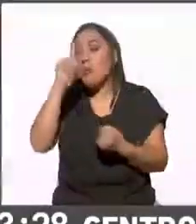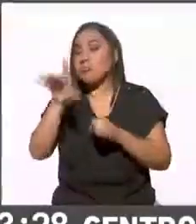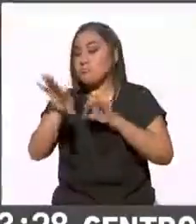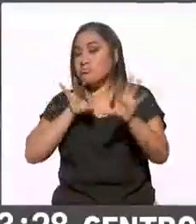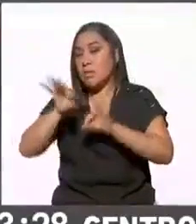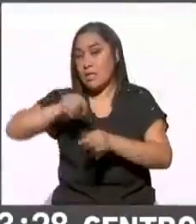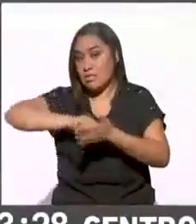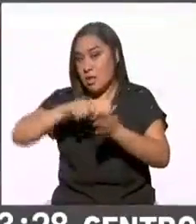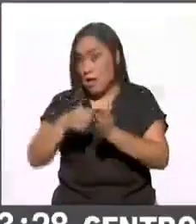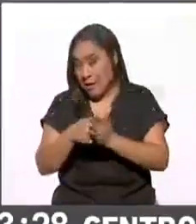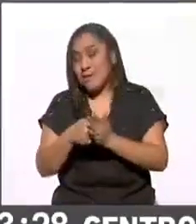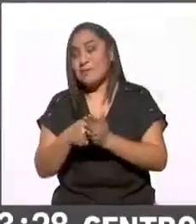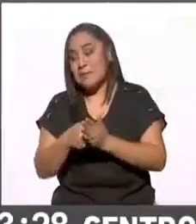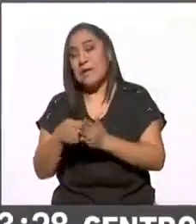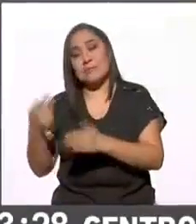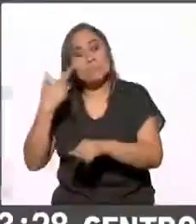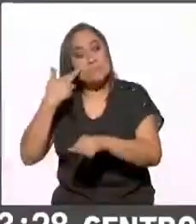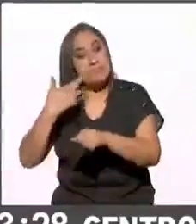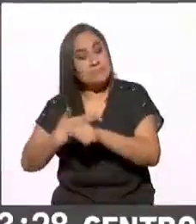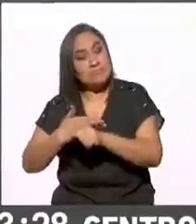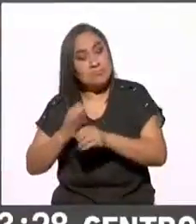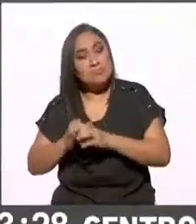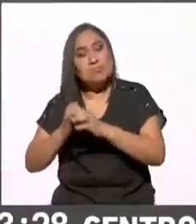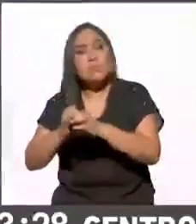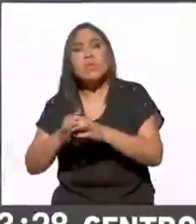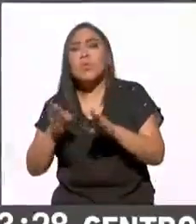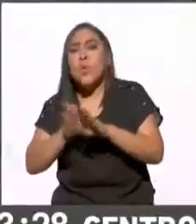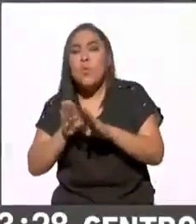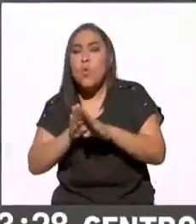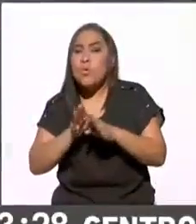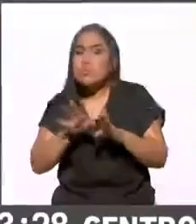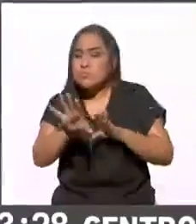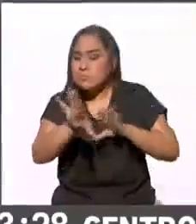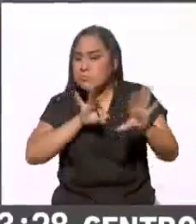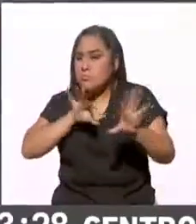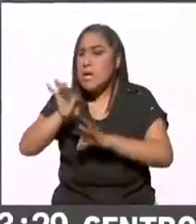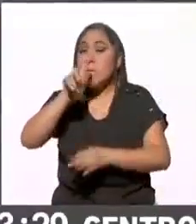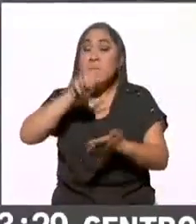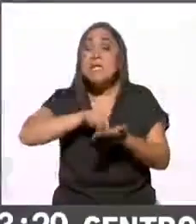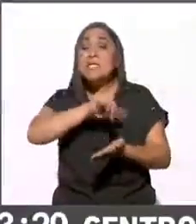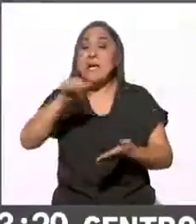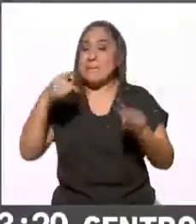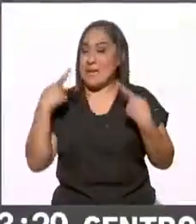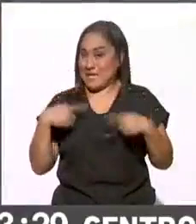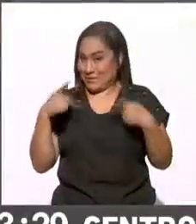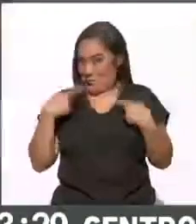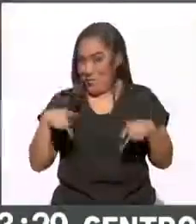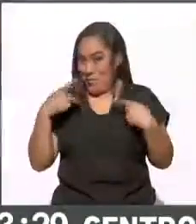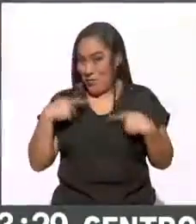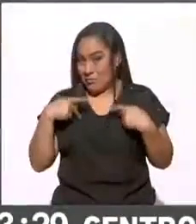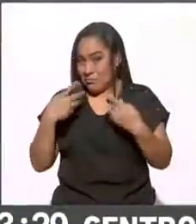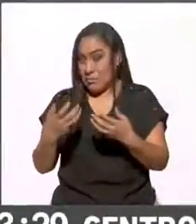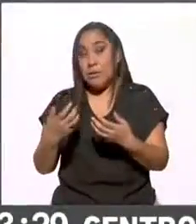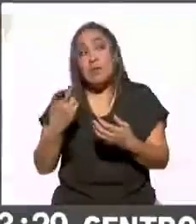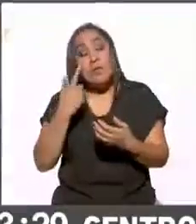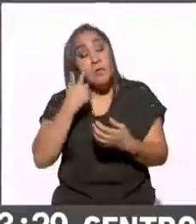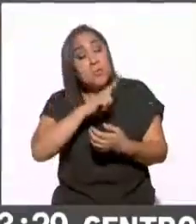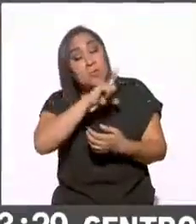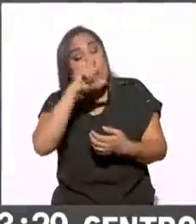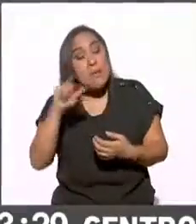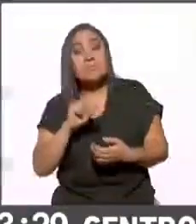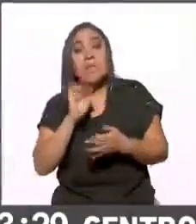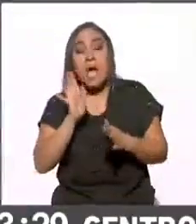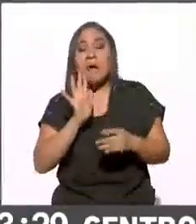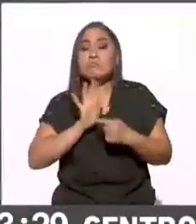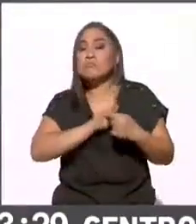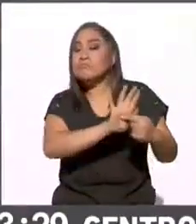estuvo a cargo con una muestra de 1.600 personas, pues se den a conocer ya los